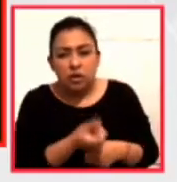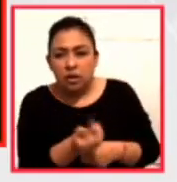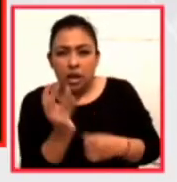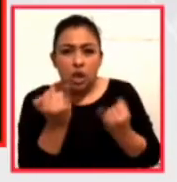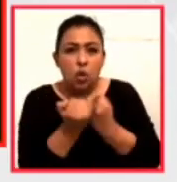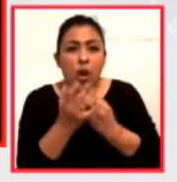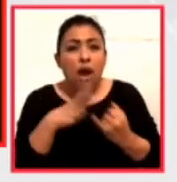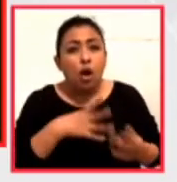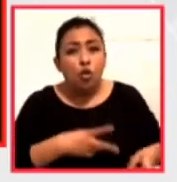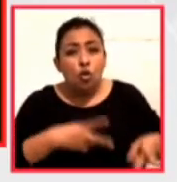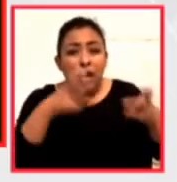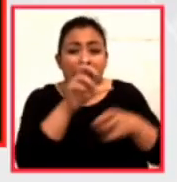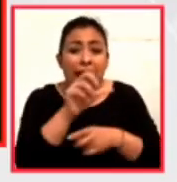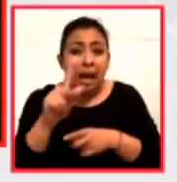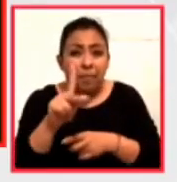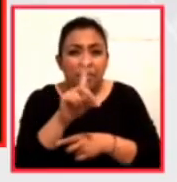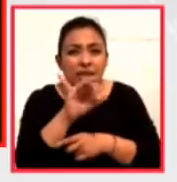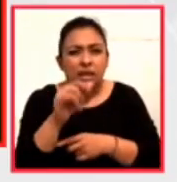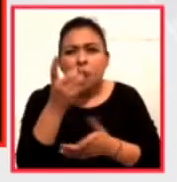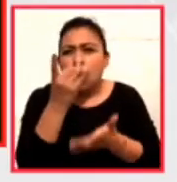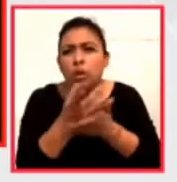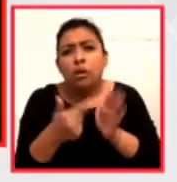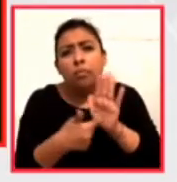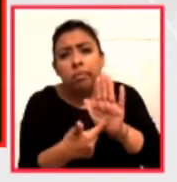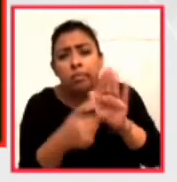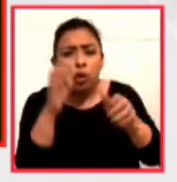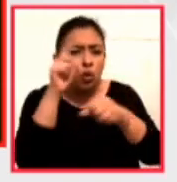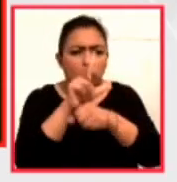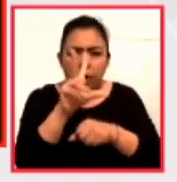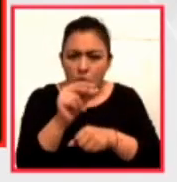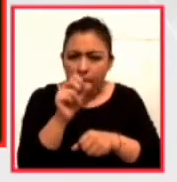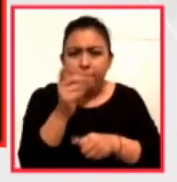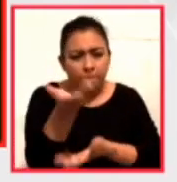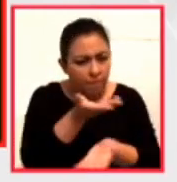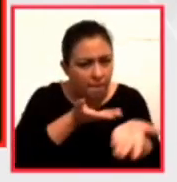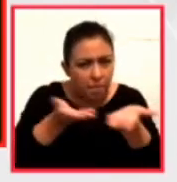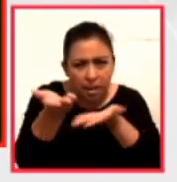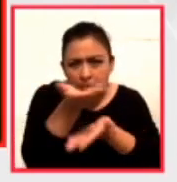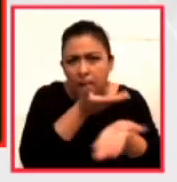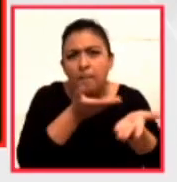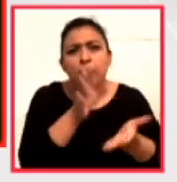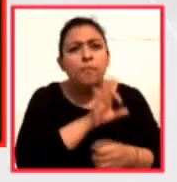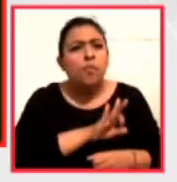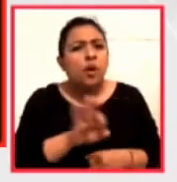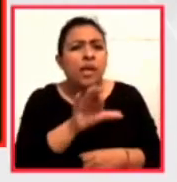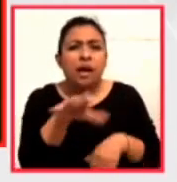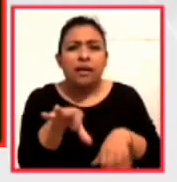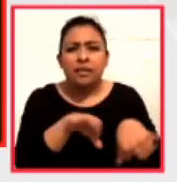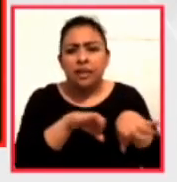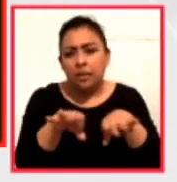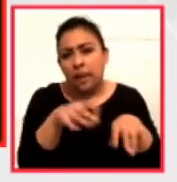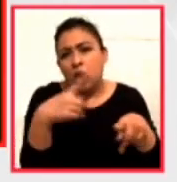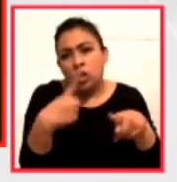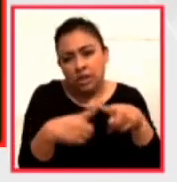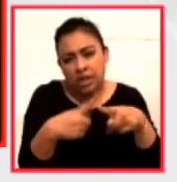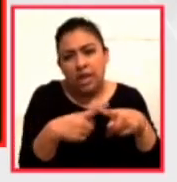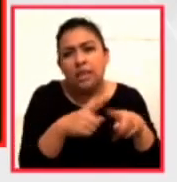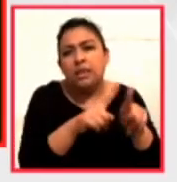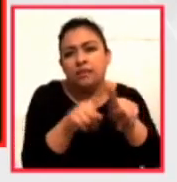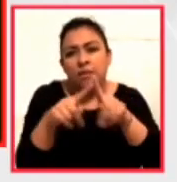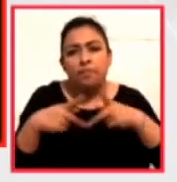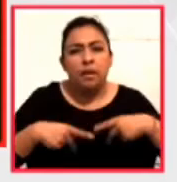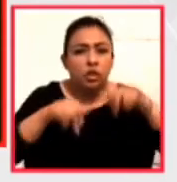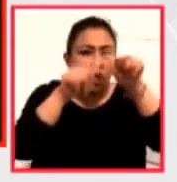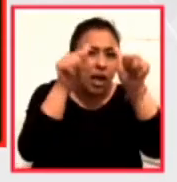digital, no solo para oferta cultural, sino para una interacción y una posibilidad de trabajo para los artistas,